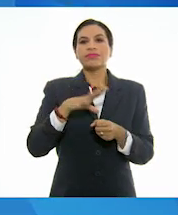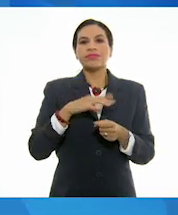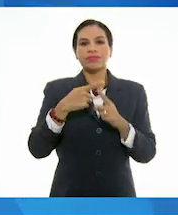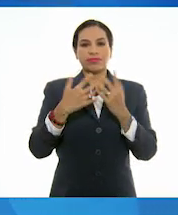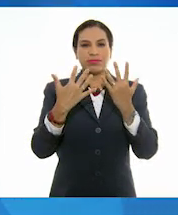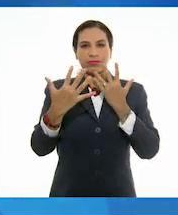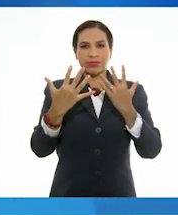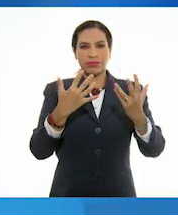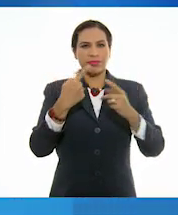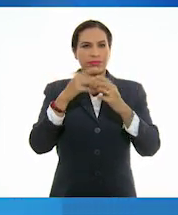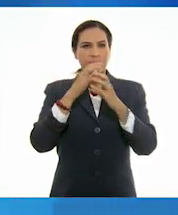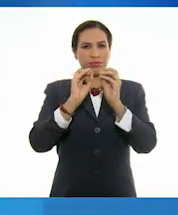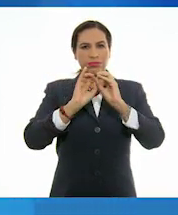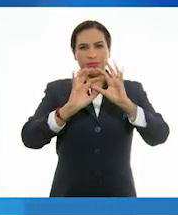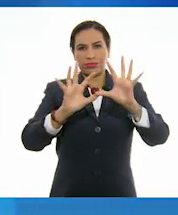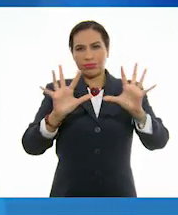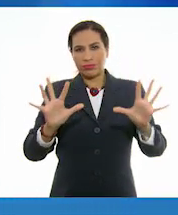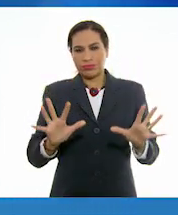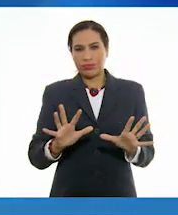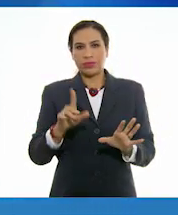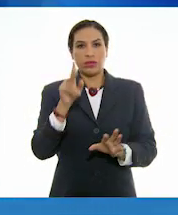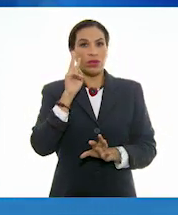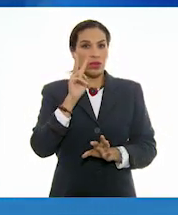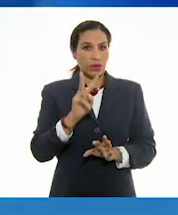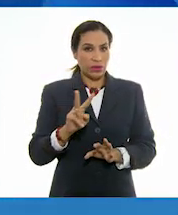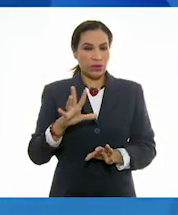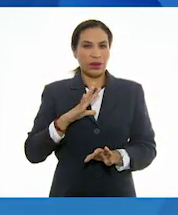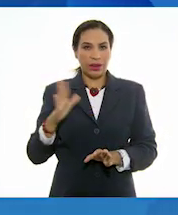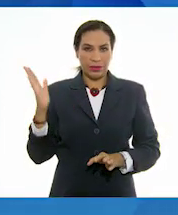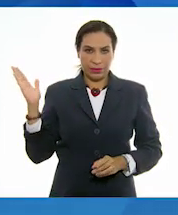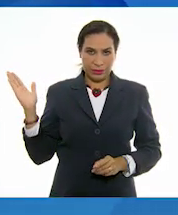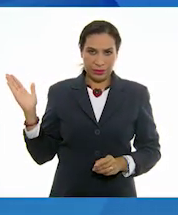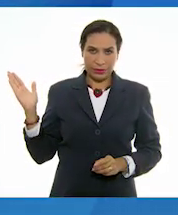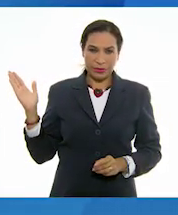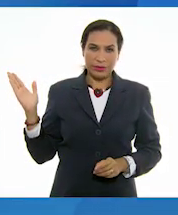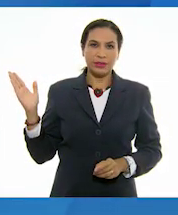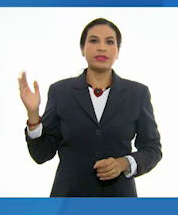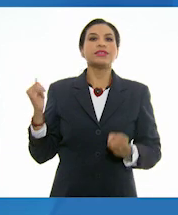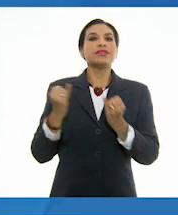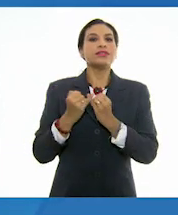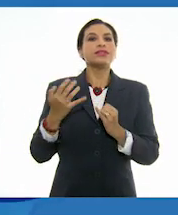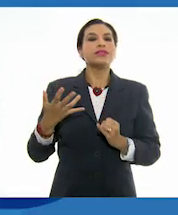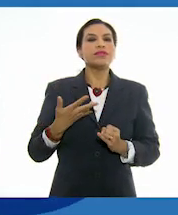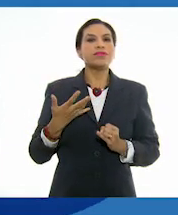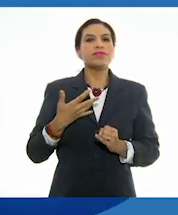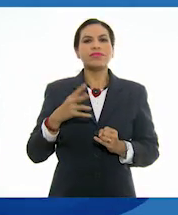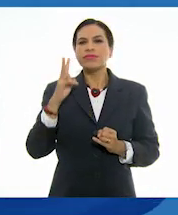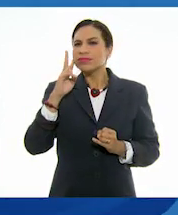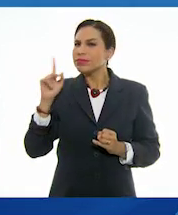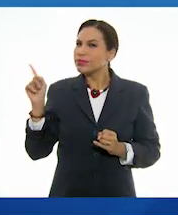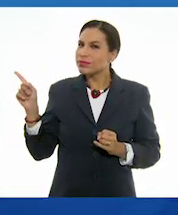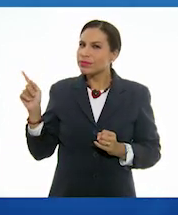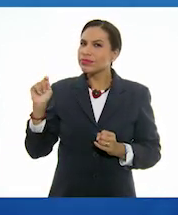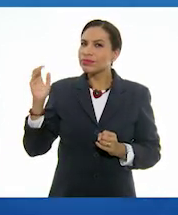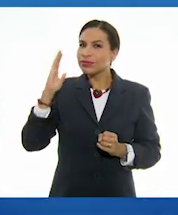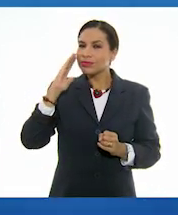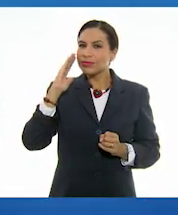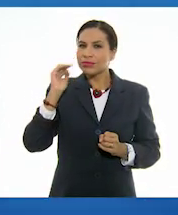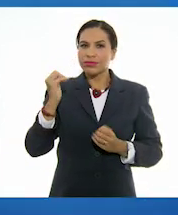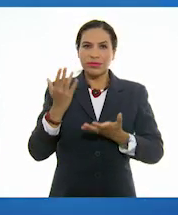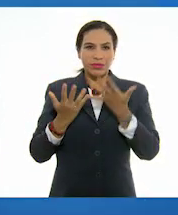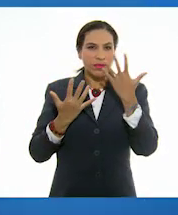distribución de los elementos. Si podemos observar muy bien, también está tomando en cuenta el principio del